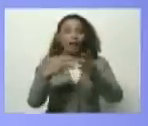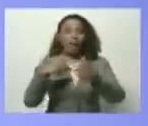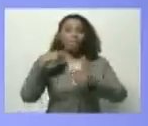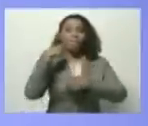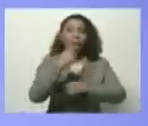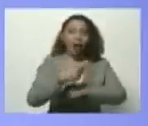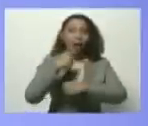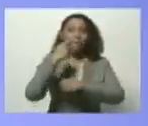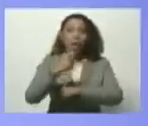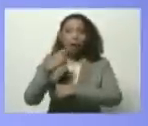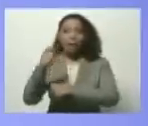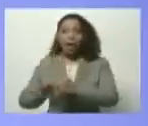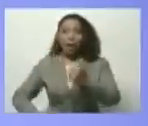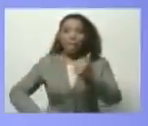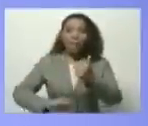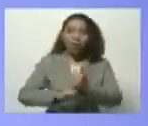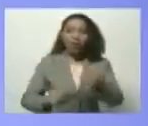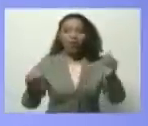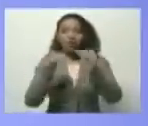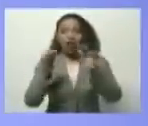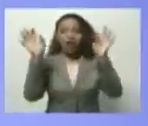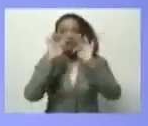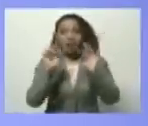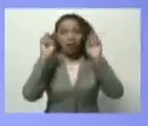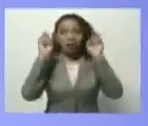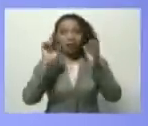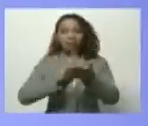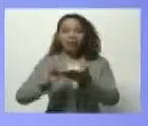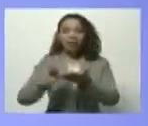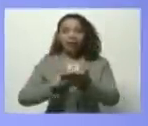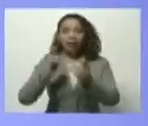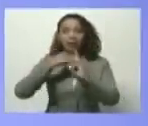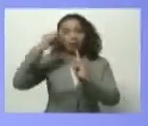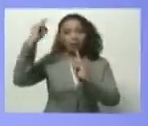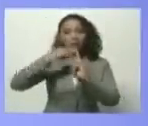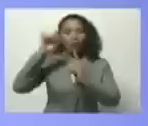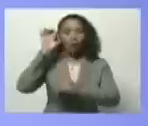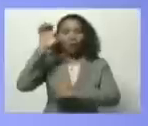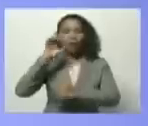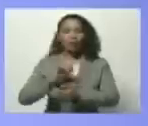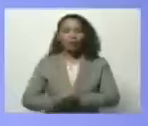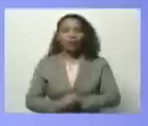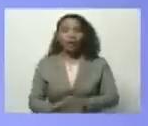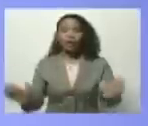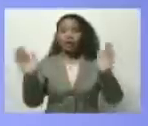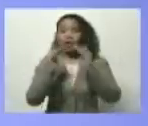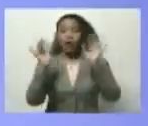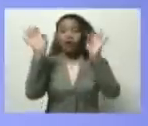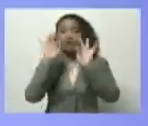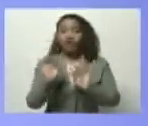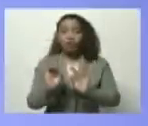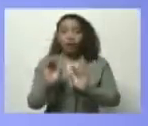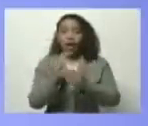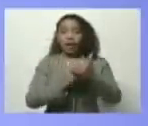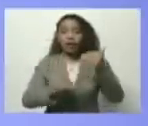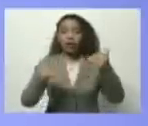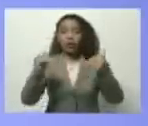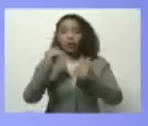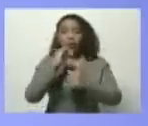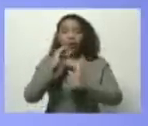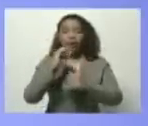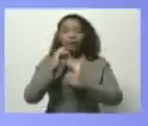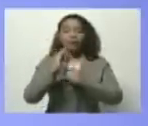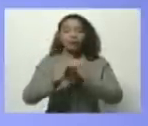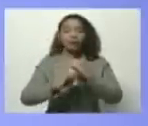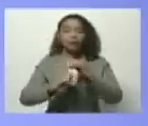esto con el respaldo igualmente en el ámbito digital de la plataforma patria igualmente la superintendencia nacional